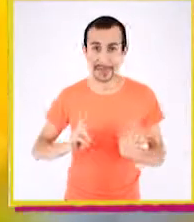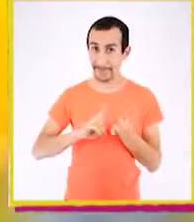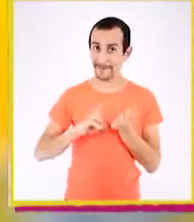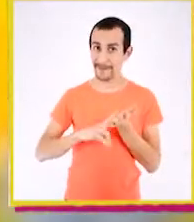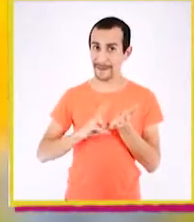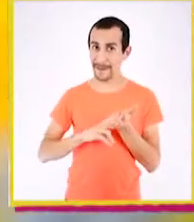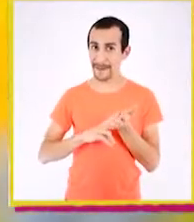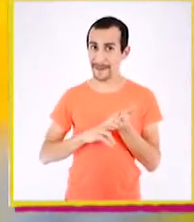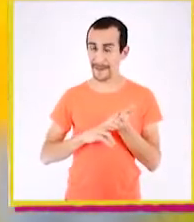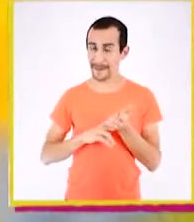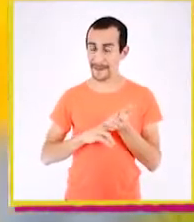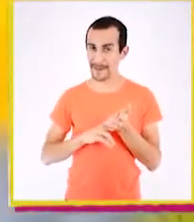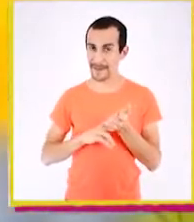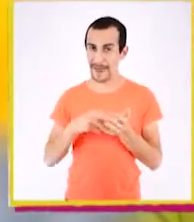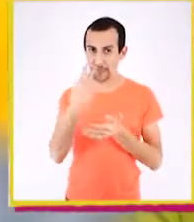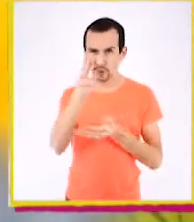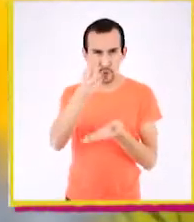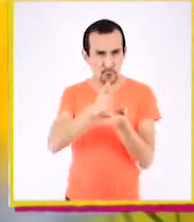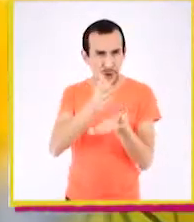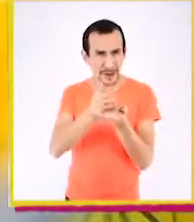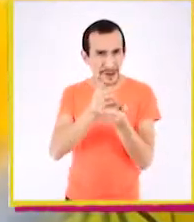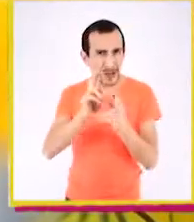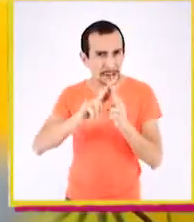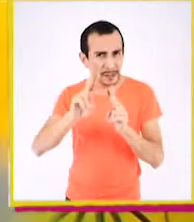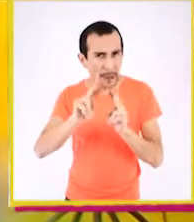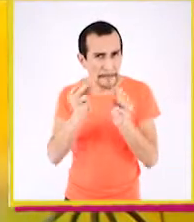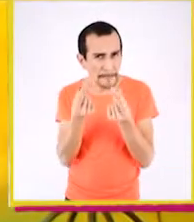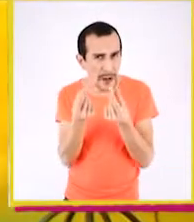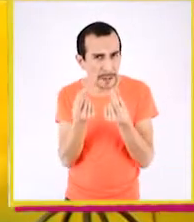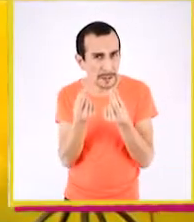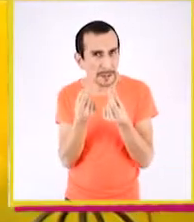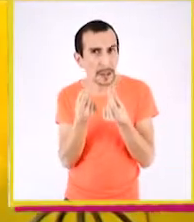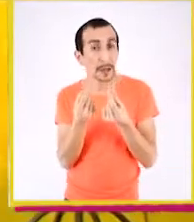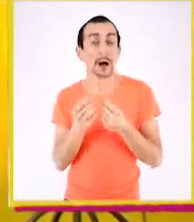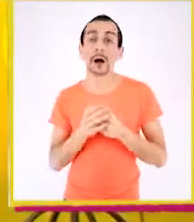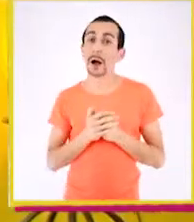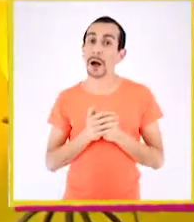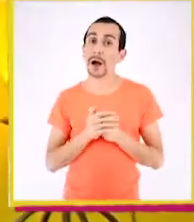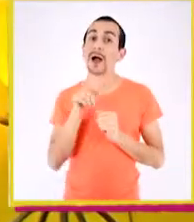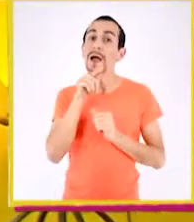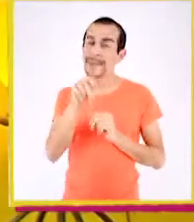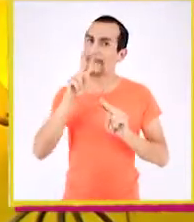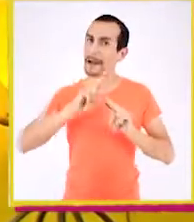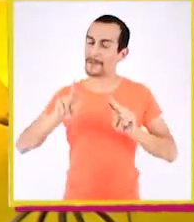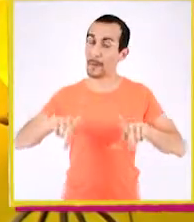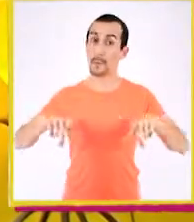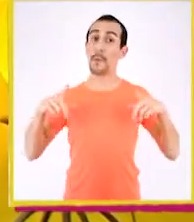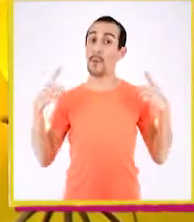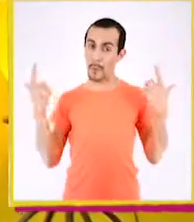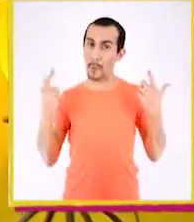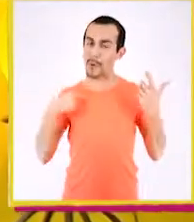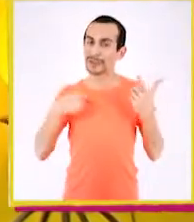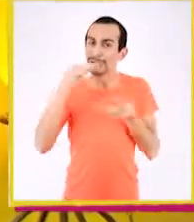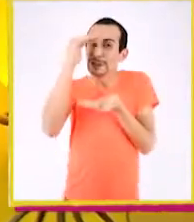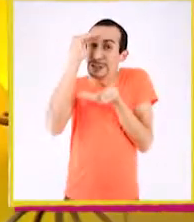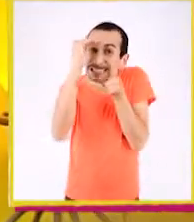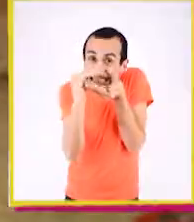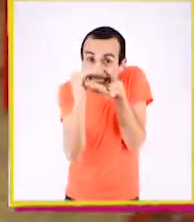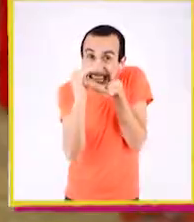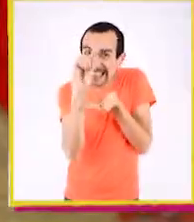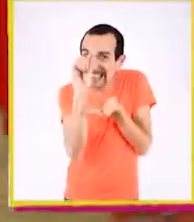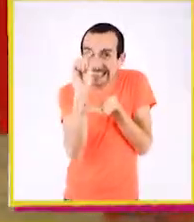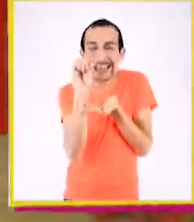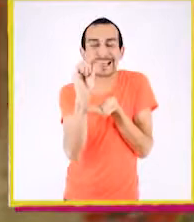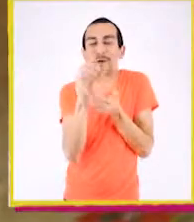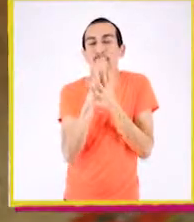¿En serio? En sus colegios hicieron algo parecido. Estas lo van a sorprender porque son mini